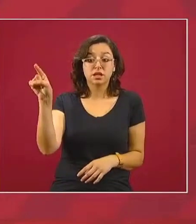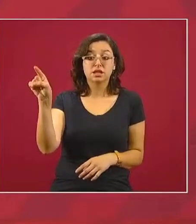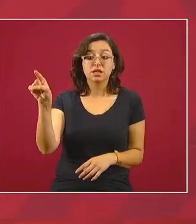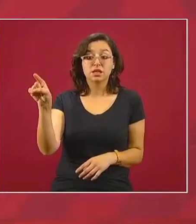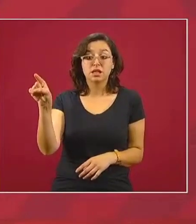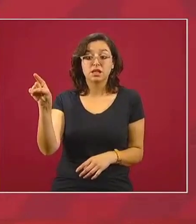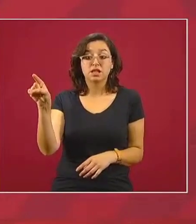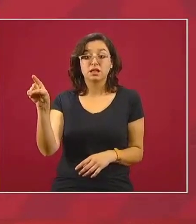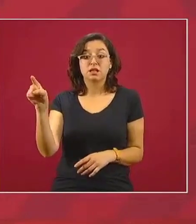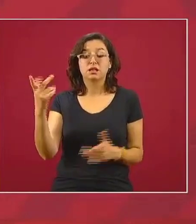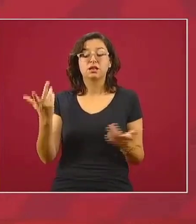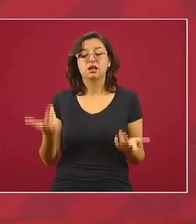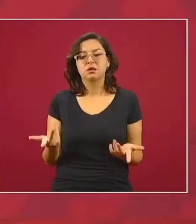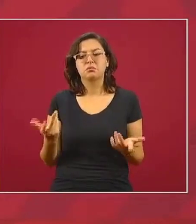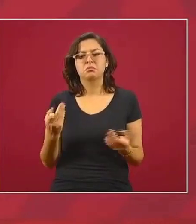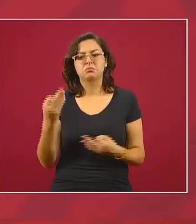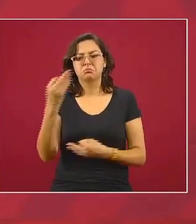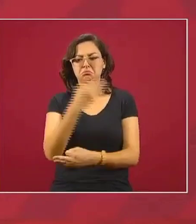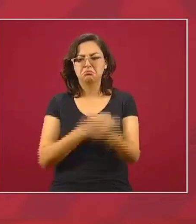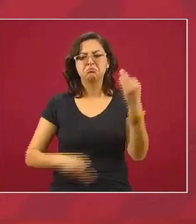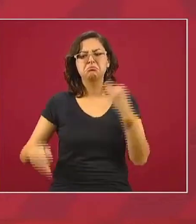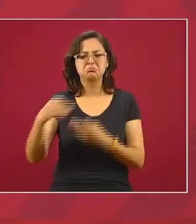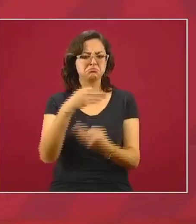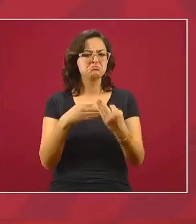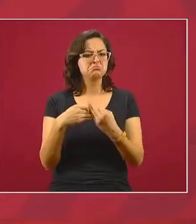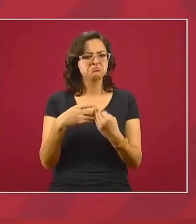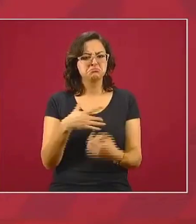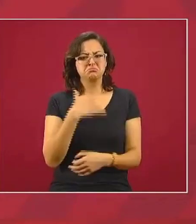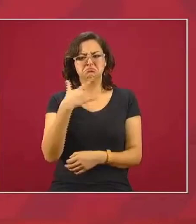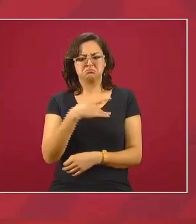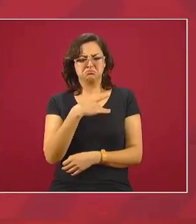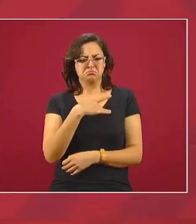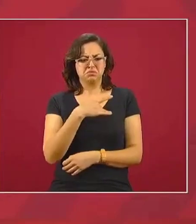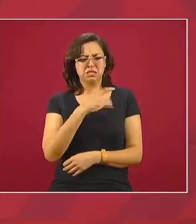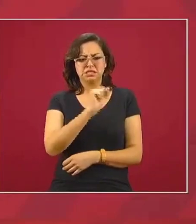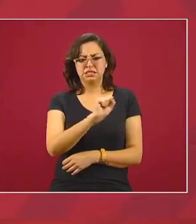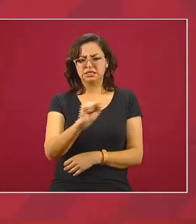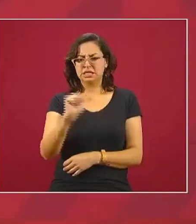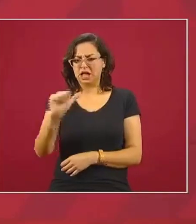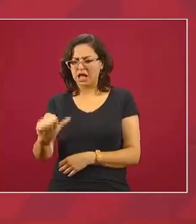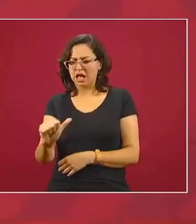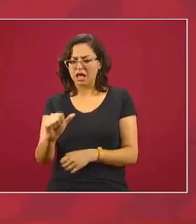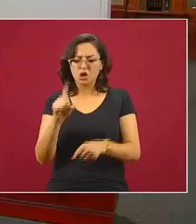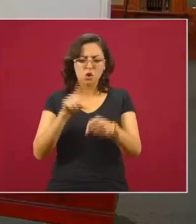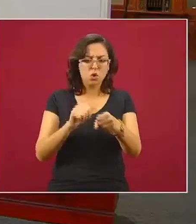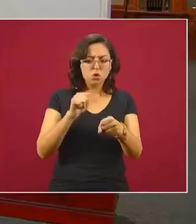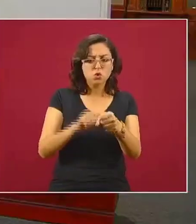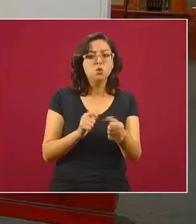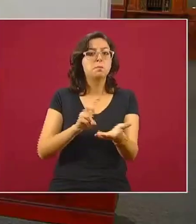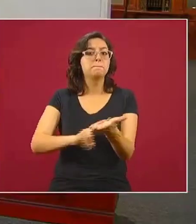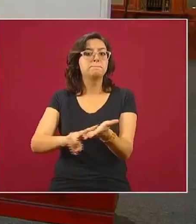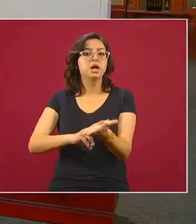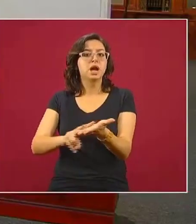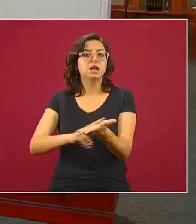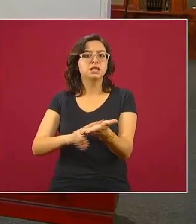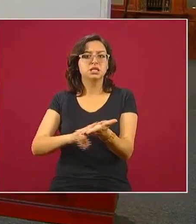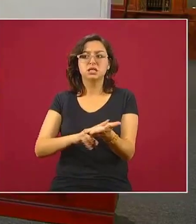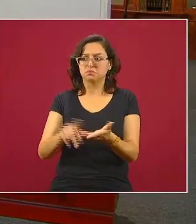de acuerdo a la clasificación de la Secretaría de Salud en color verde del